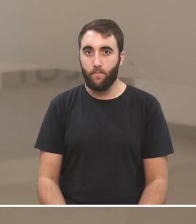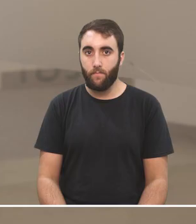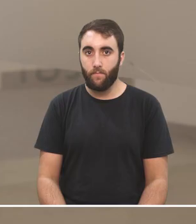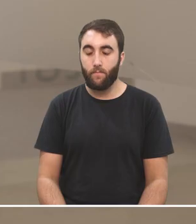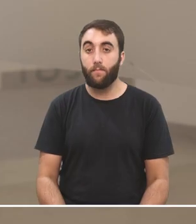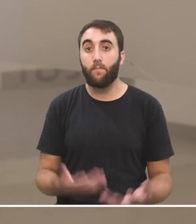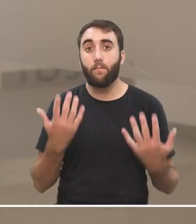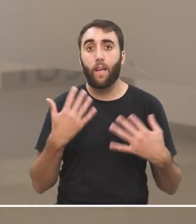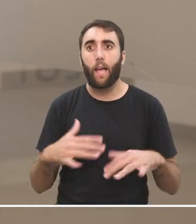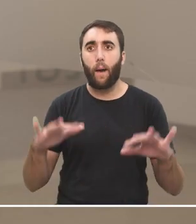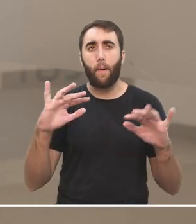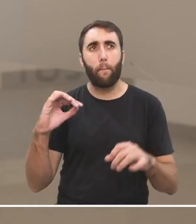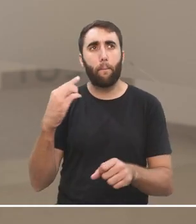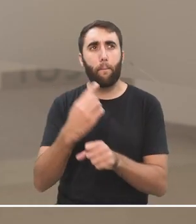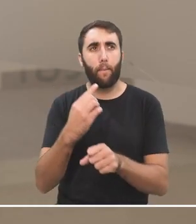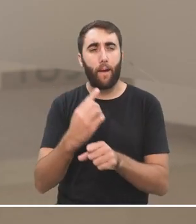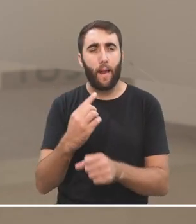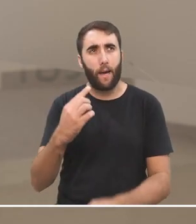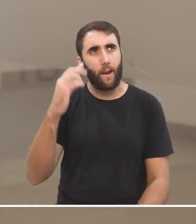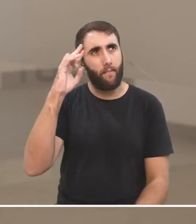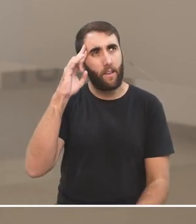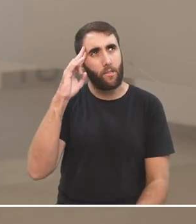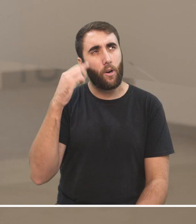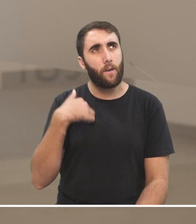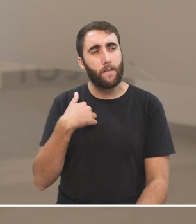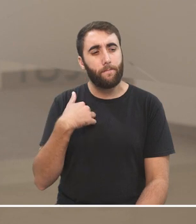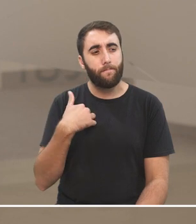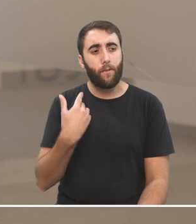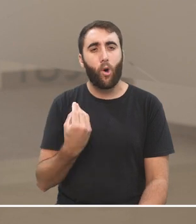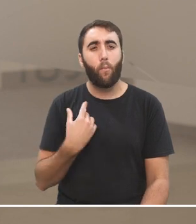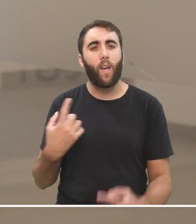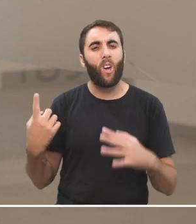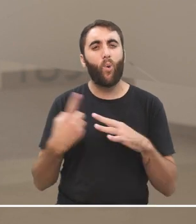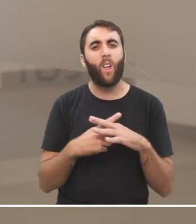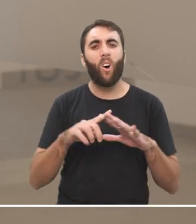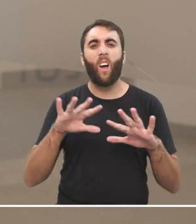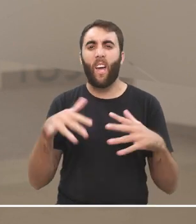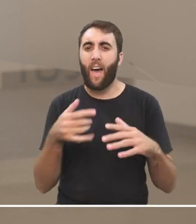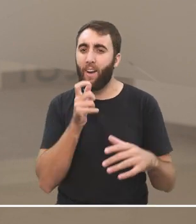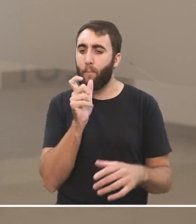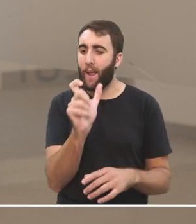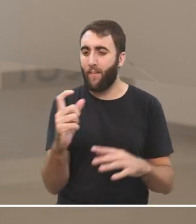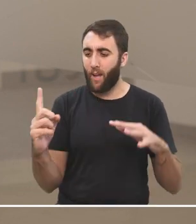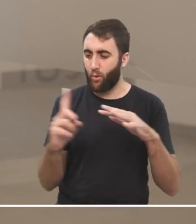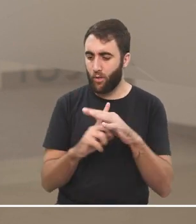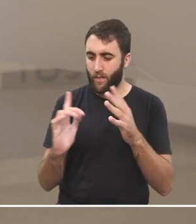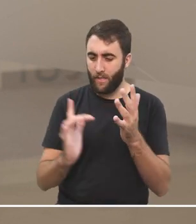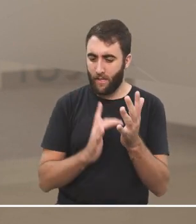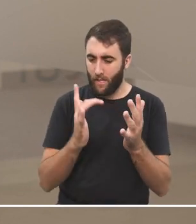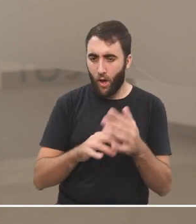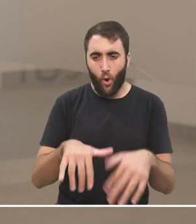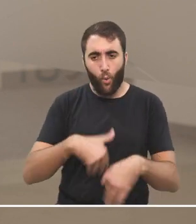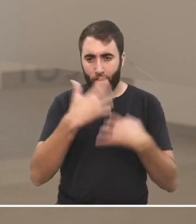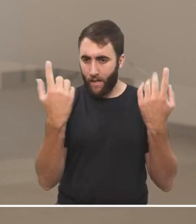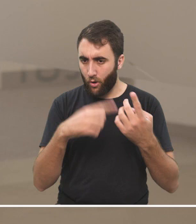Quizás la primera reflexión que se podría hacer es incluido en qué, cuando hablamos de inclusión, inclusión digital o inclusión de cualquier